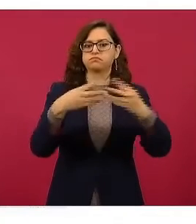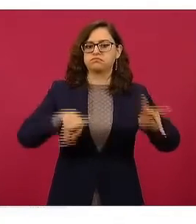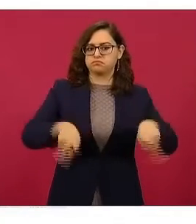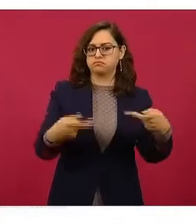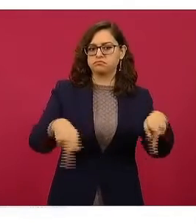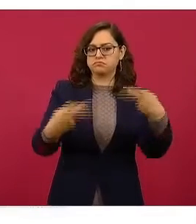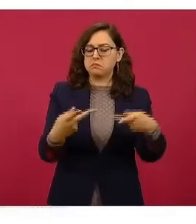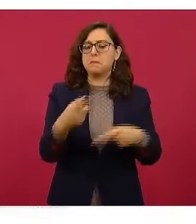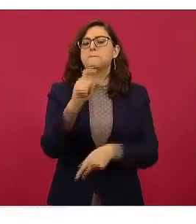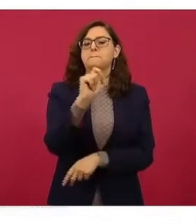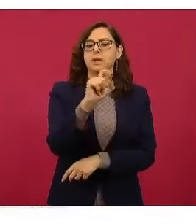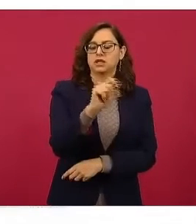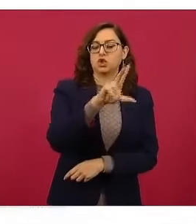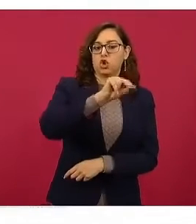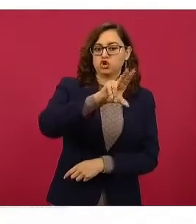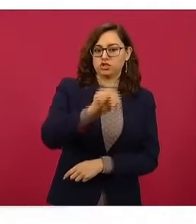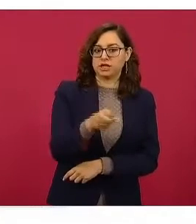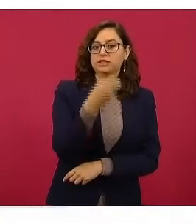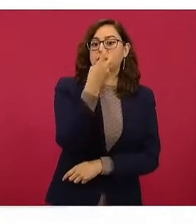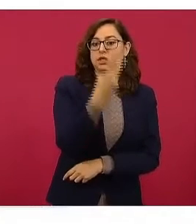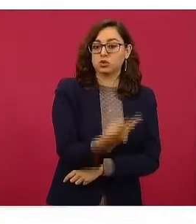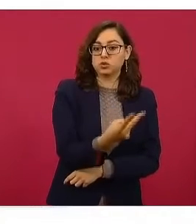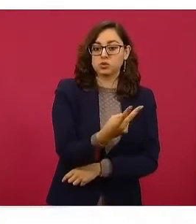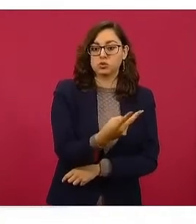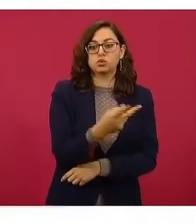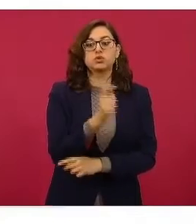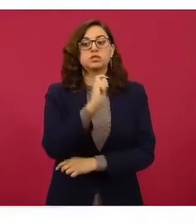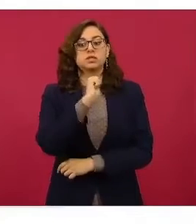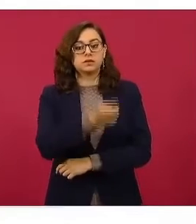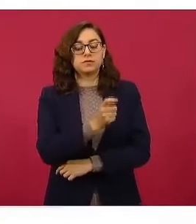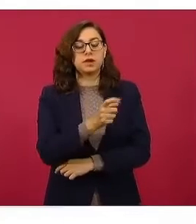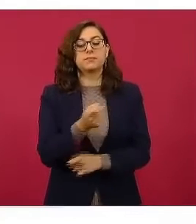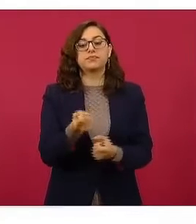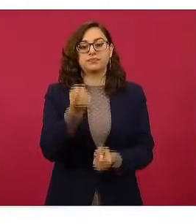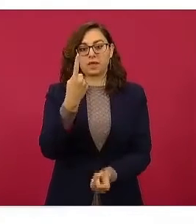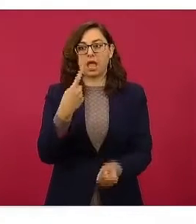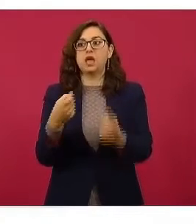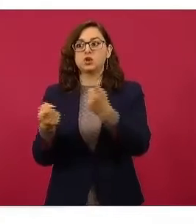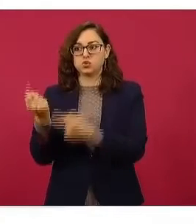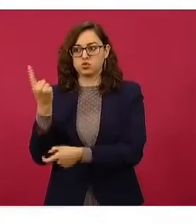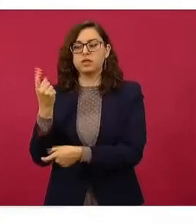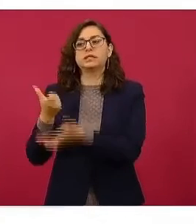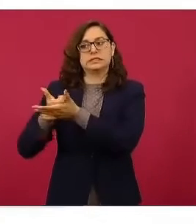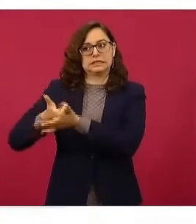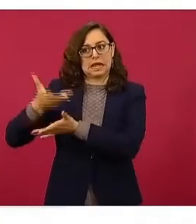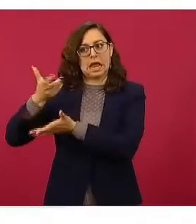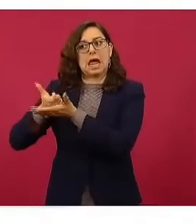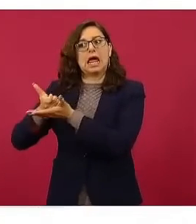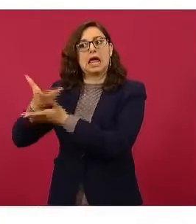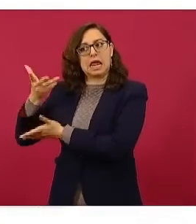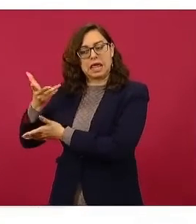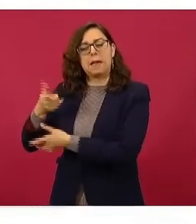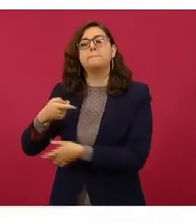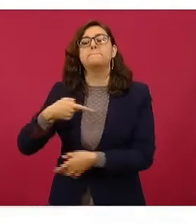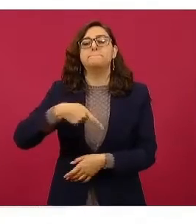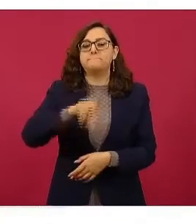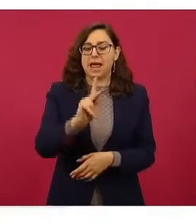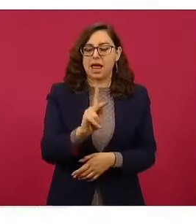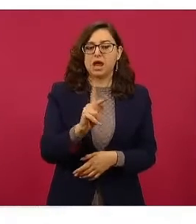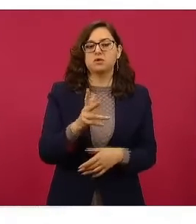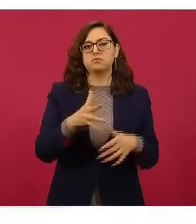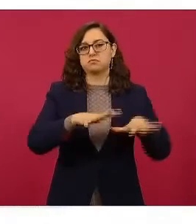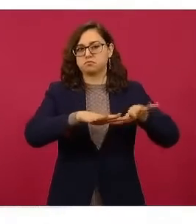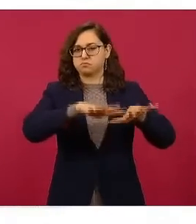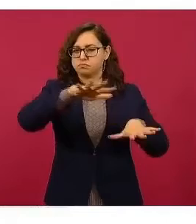centavos. No quiere decir que hay algunas que den más caras, si las hay, las menos. Por eso el promedio está en 20.82